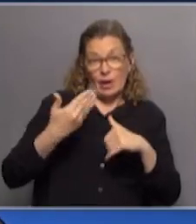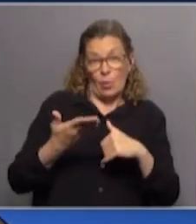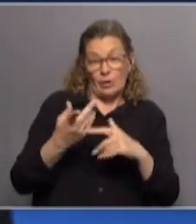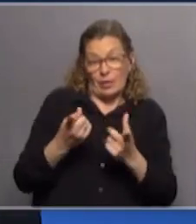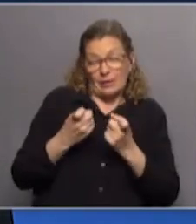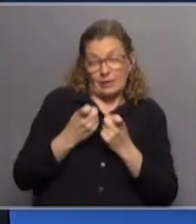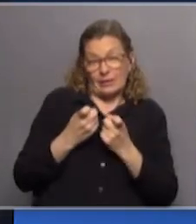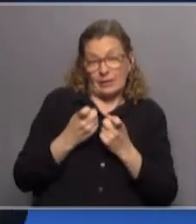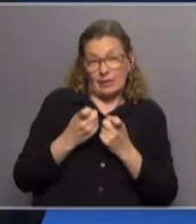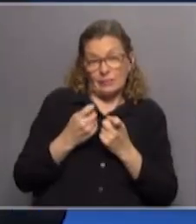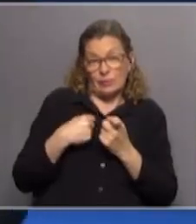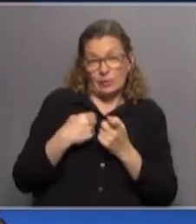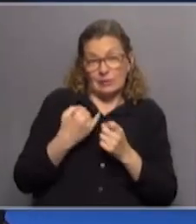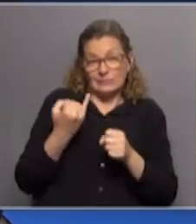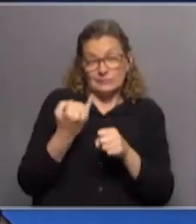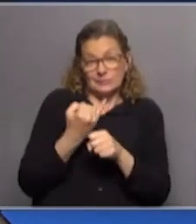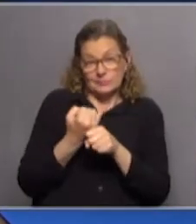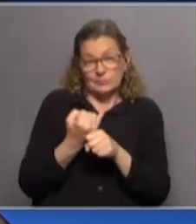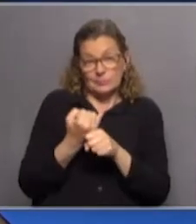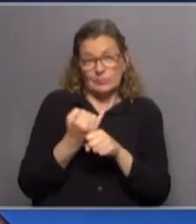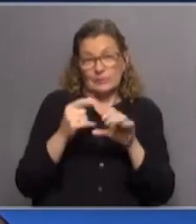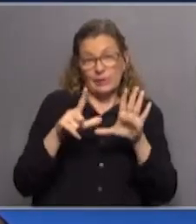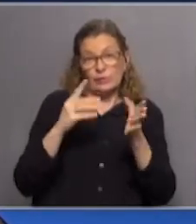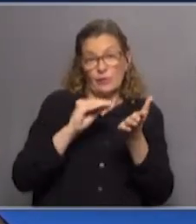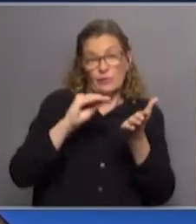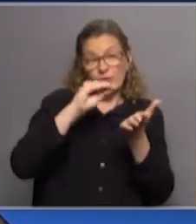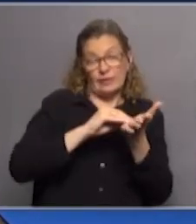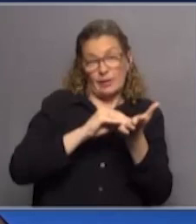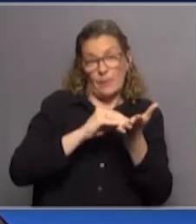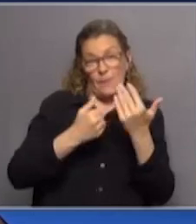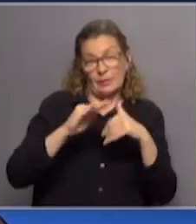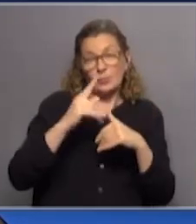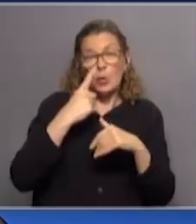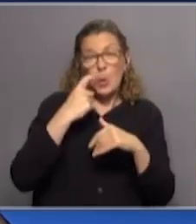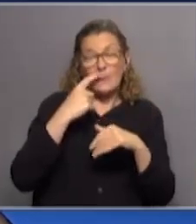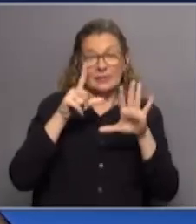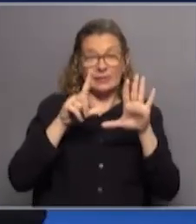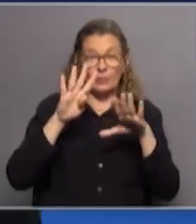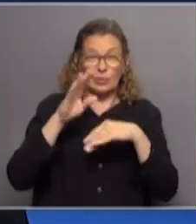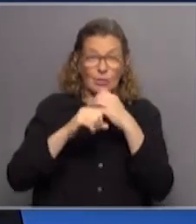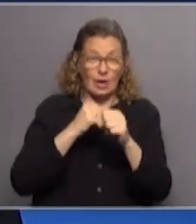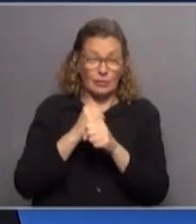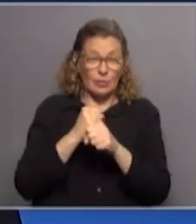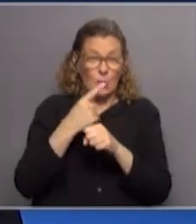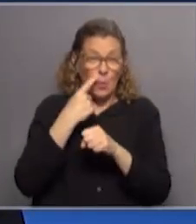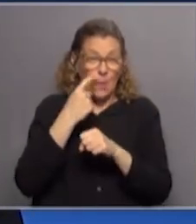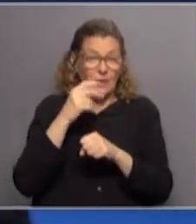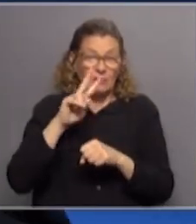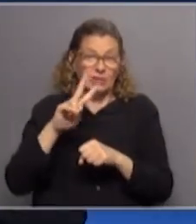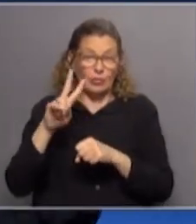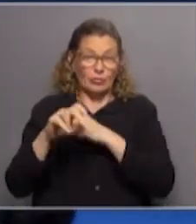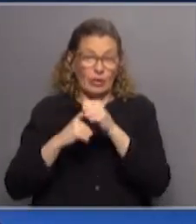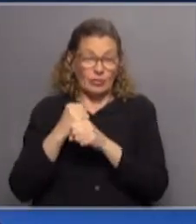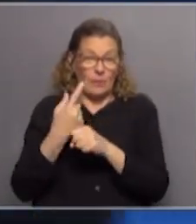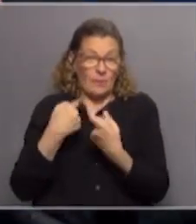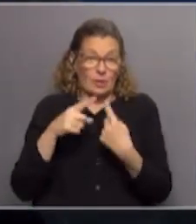necesidades, porque la mutual recibe 7 veces más por un hombre de 74 años respecto a un hombre de 22, pero